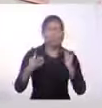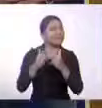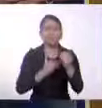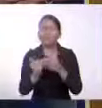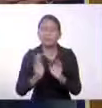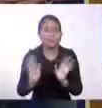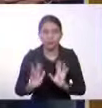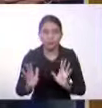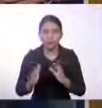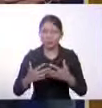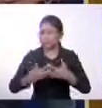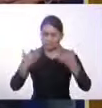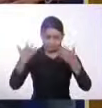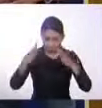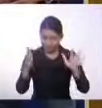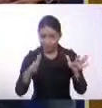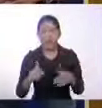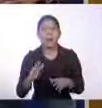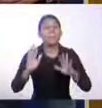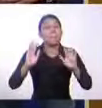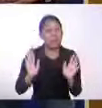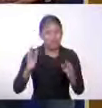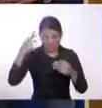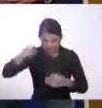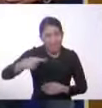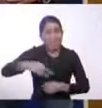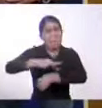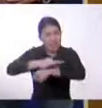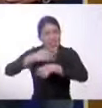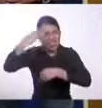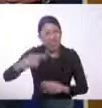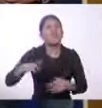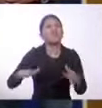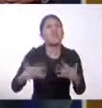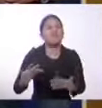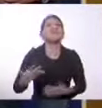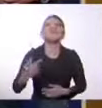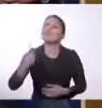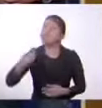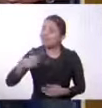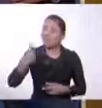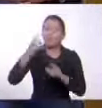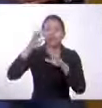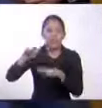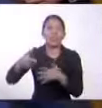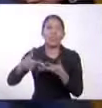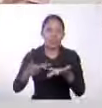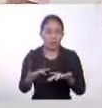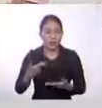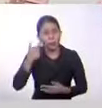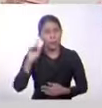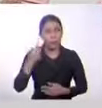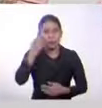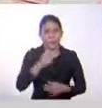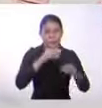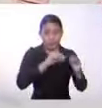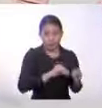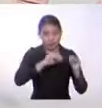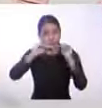práctica siempre hay una vulnerabilidad de derechos. Por ejemplo, hay un grupo de inmigrantes.